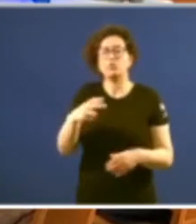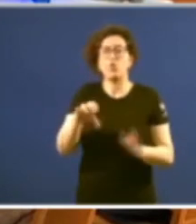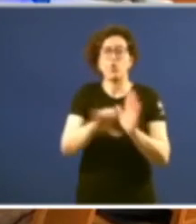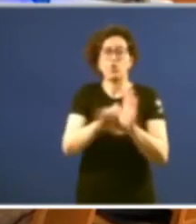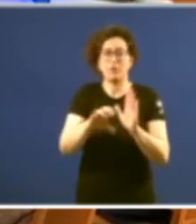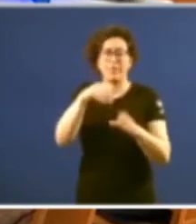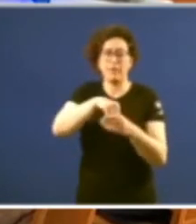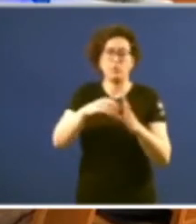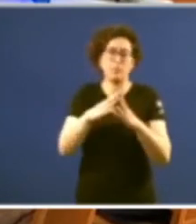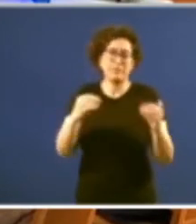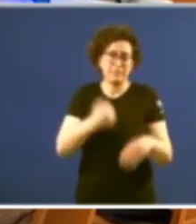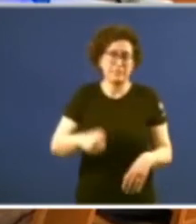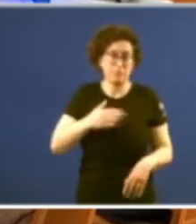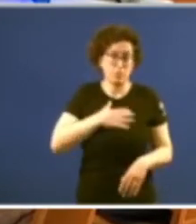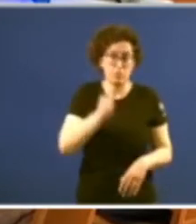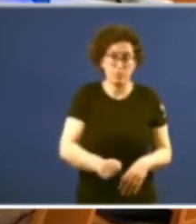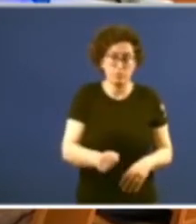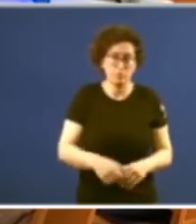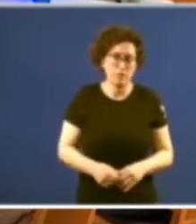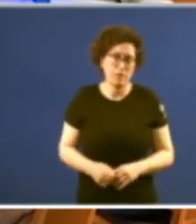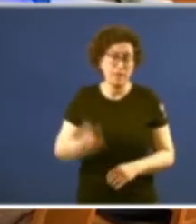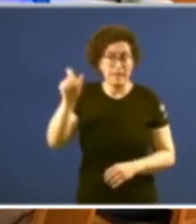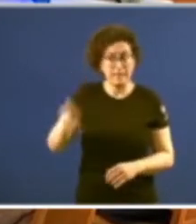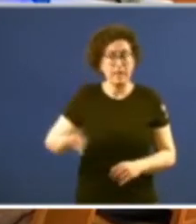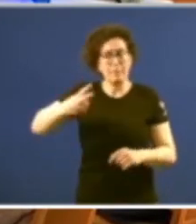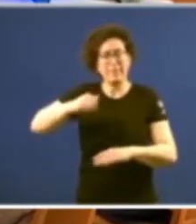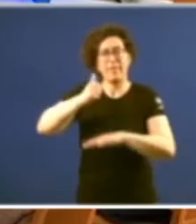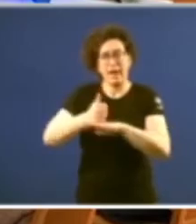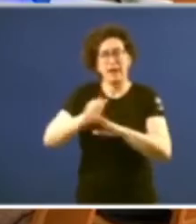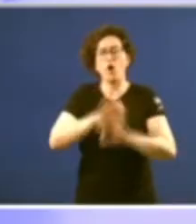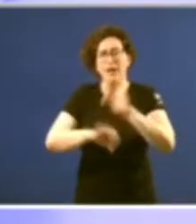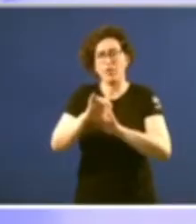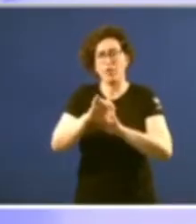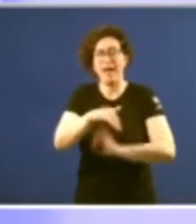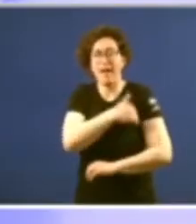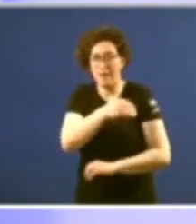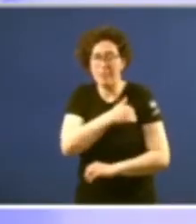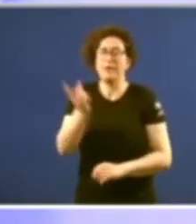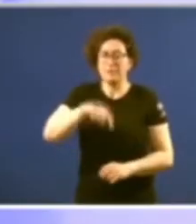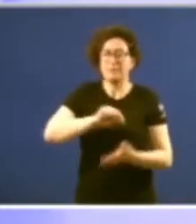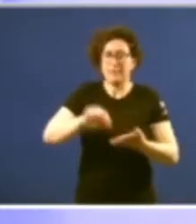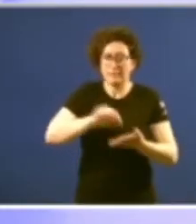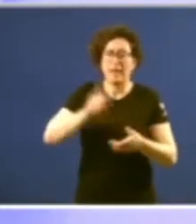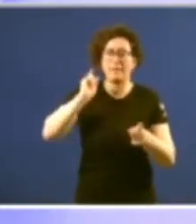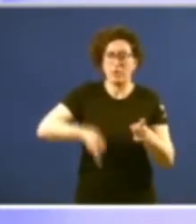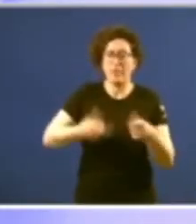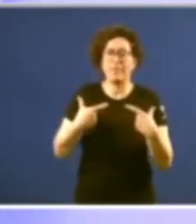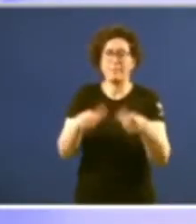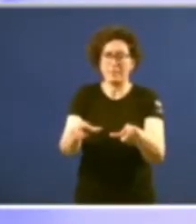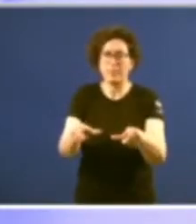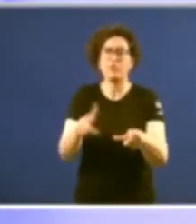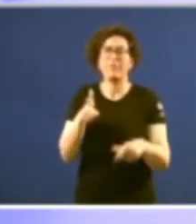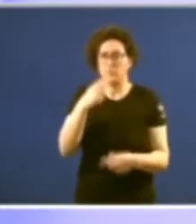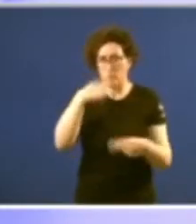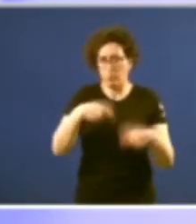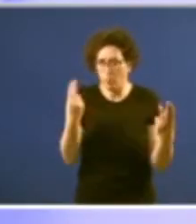da Universidad de Santiago de Compostela foi vicedecana de Organización Académica secretaria e directora do Departamento de Dereito